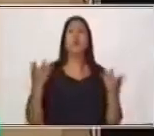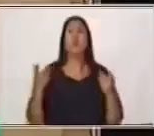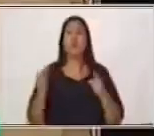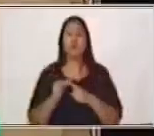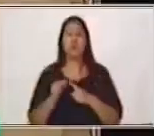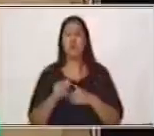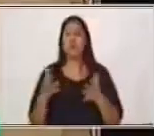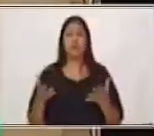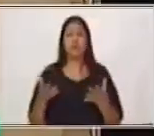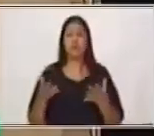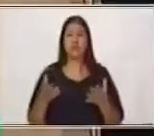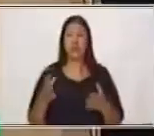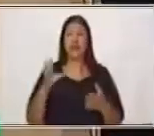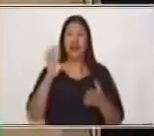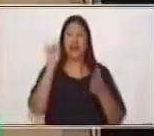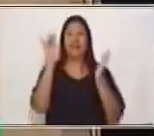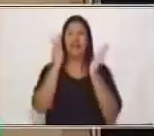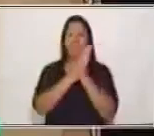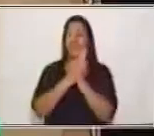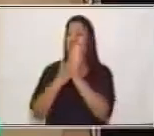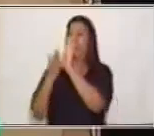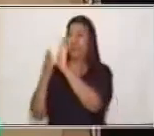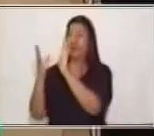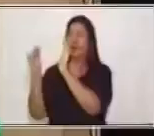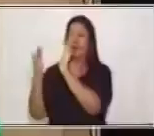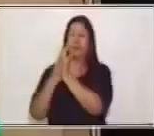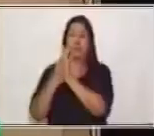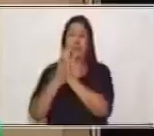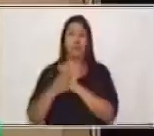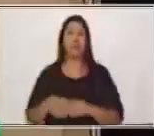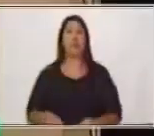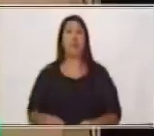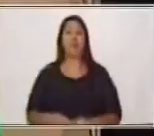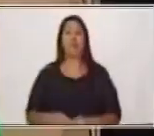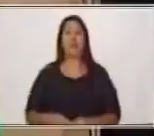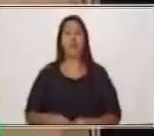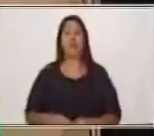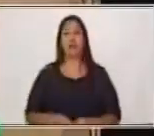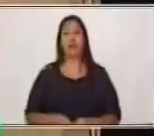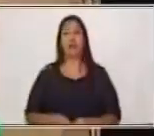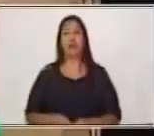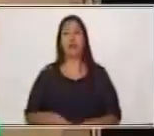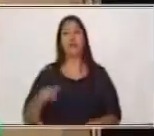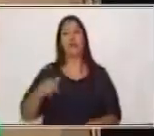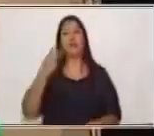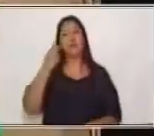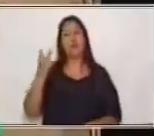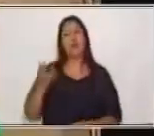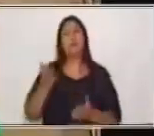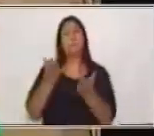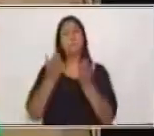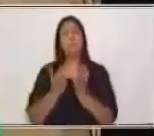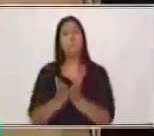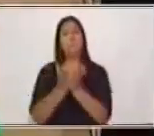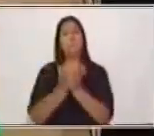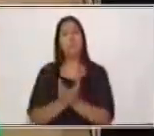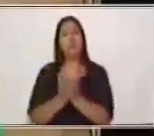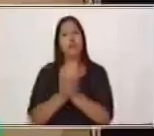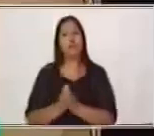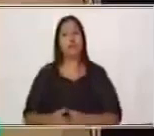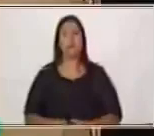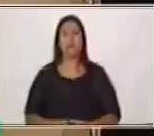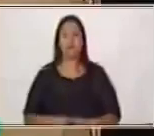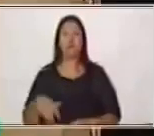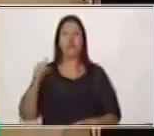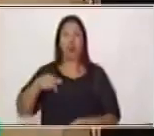oración. ¿Verdad? Y entonces tenemos por acá un barquito. Y entonces vamos a leer la